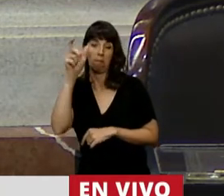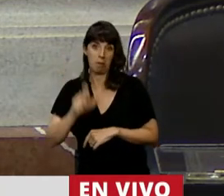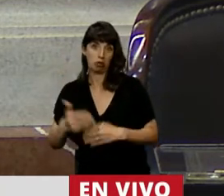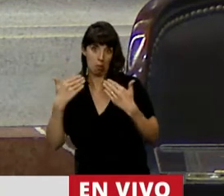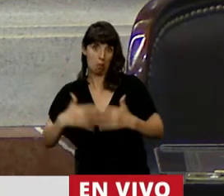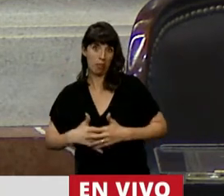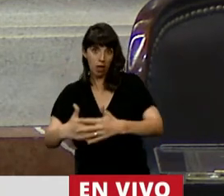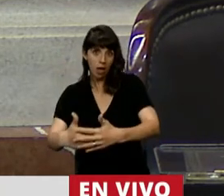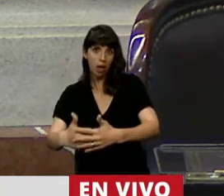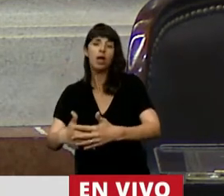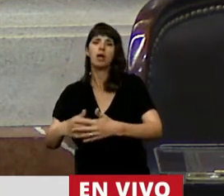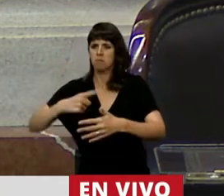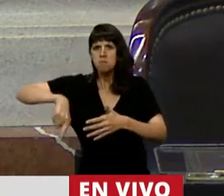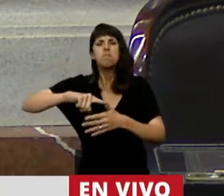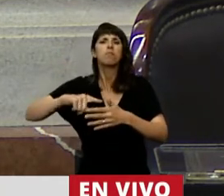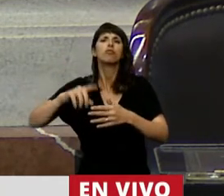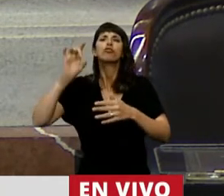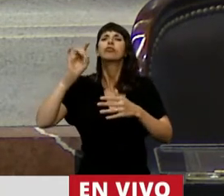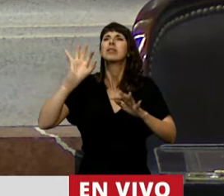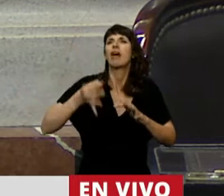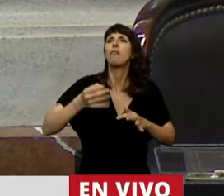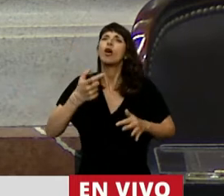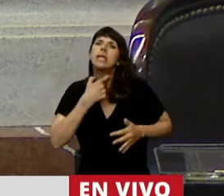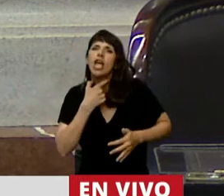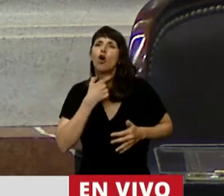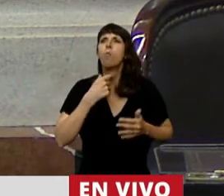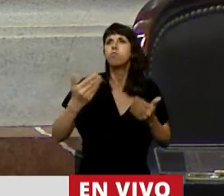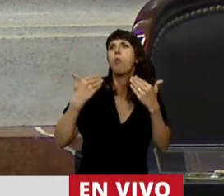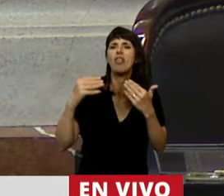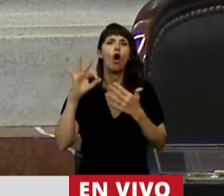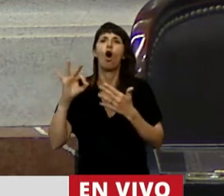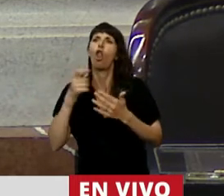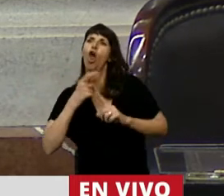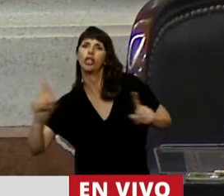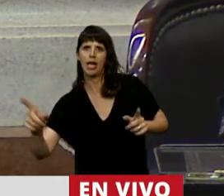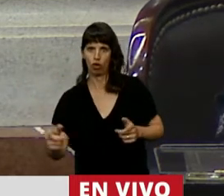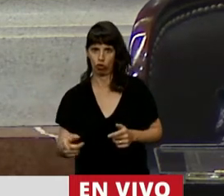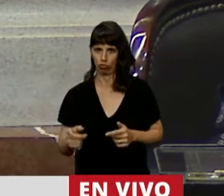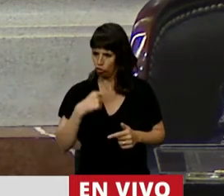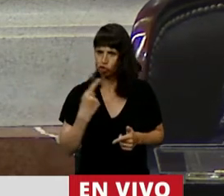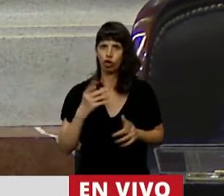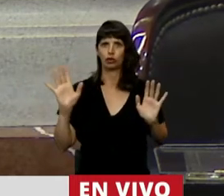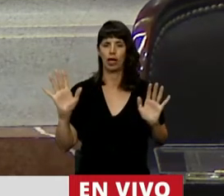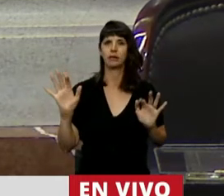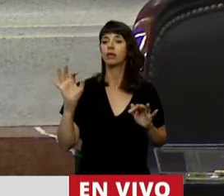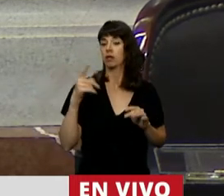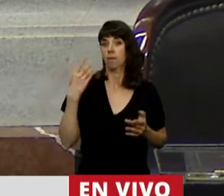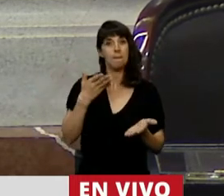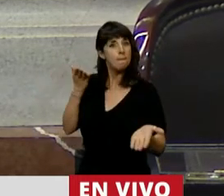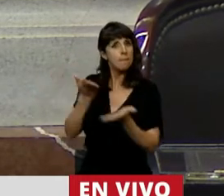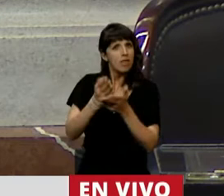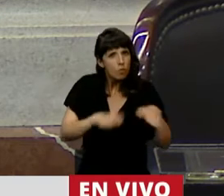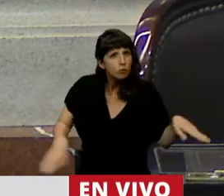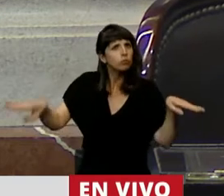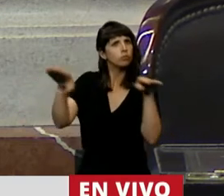sabemos lo que podemos, lo que queremos y lo que no. Las que exigimos las condiciones de paridad, hoy por hoy,